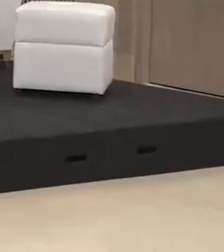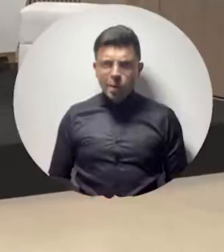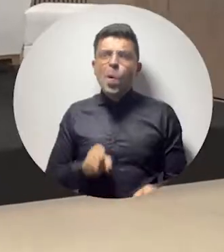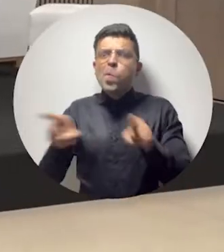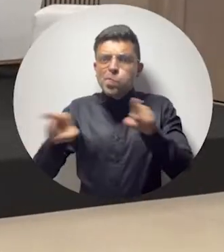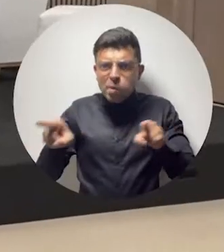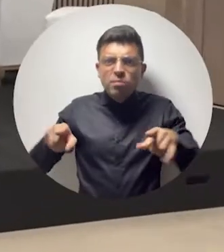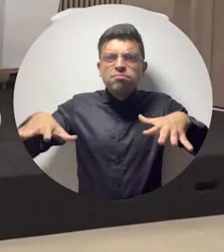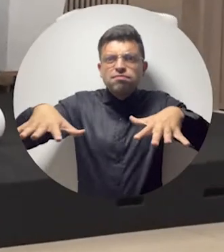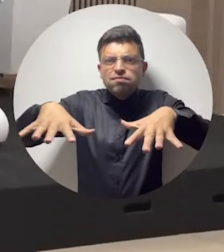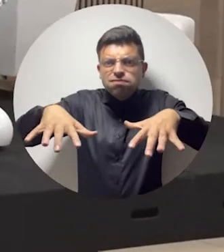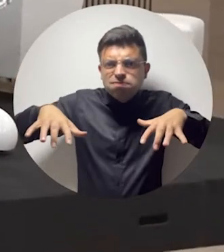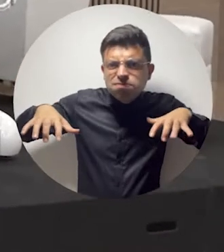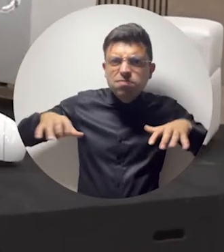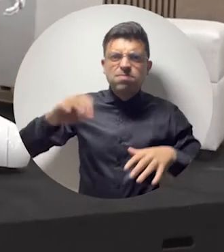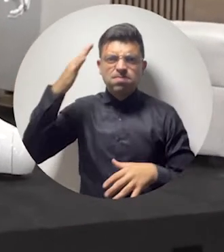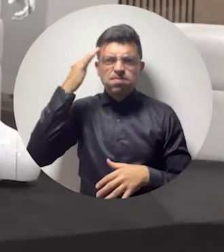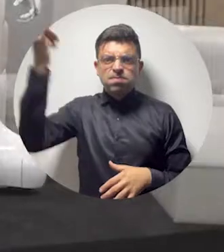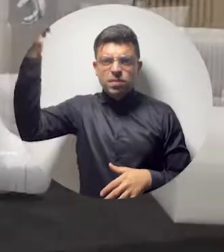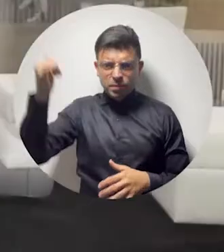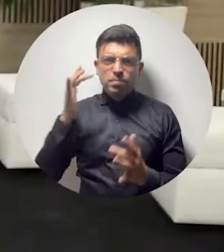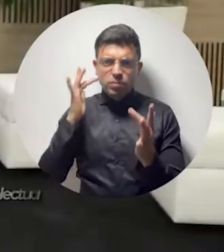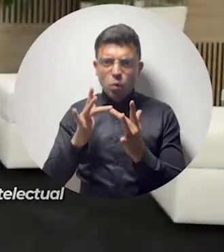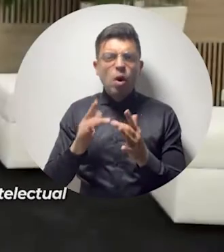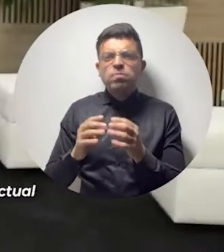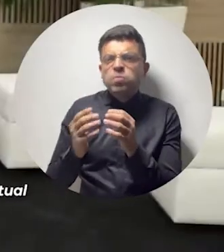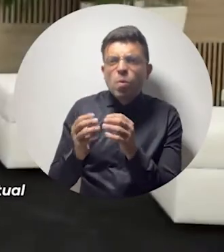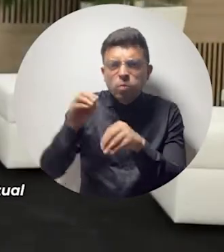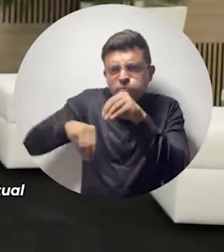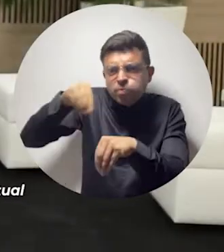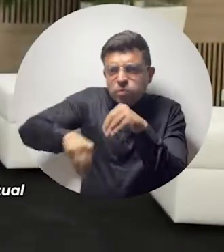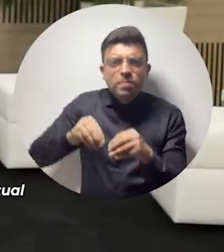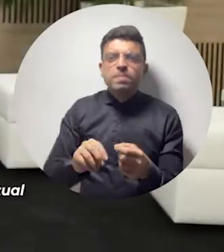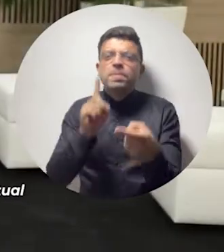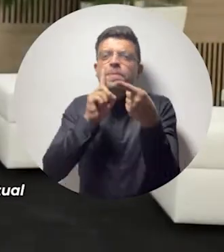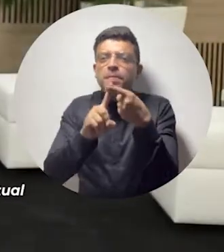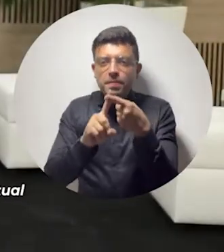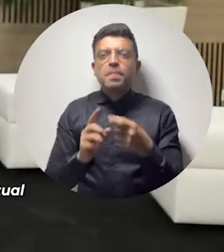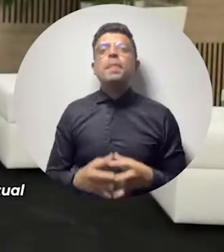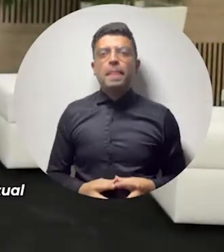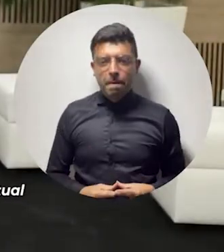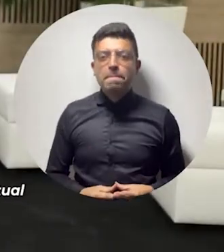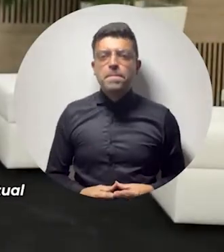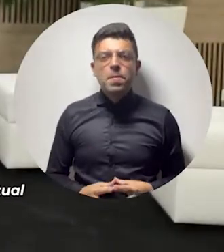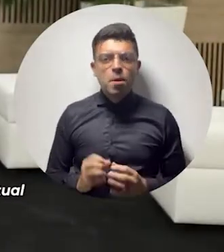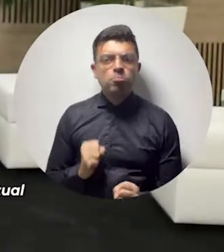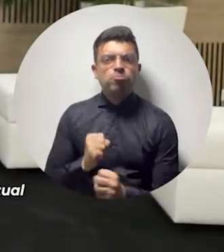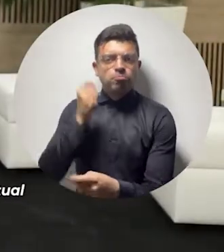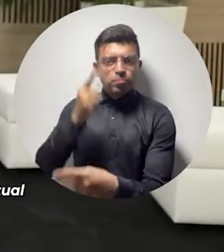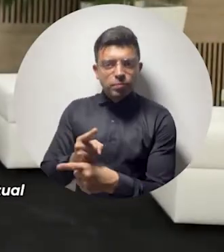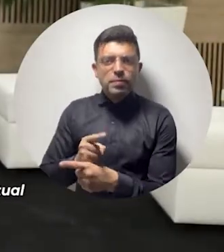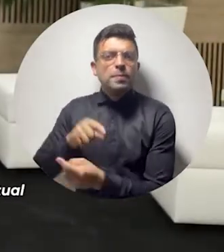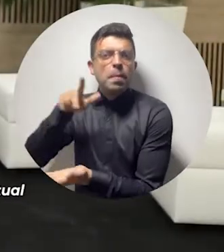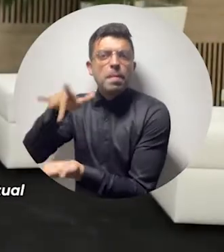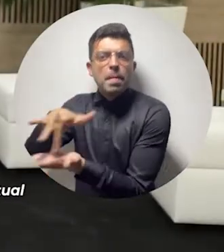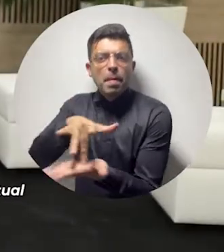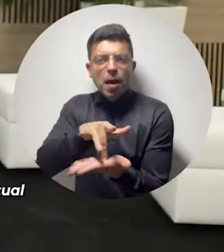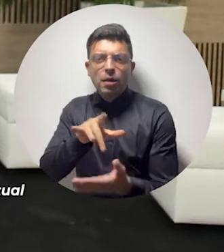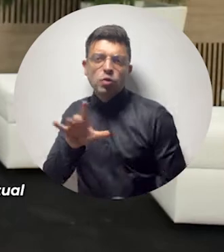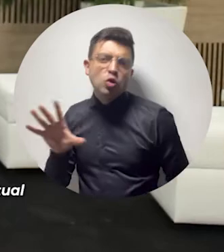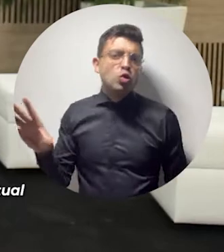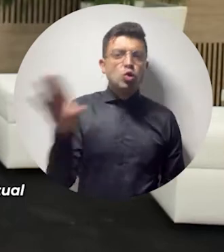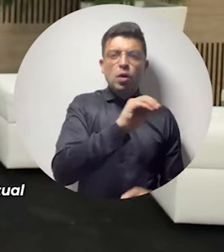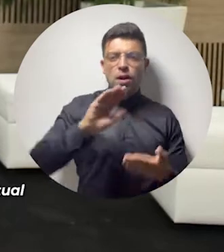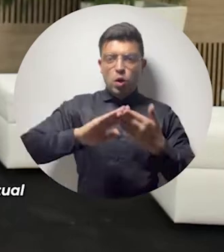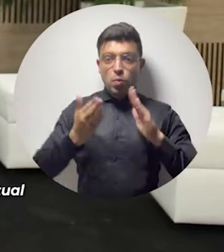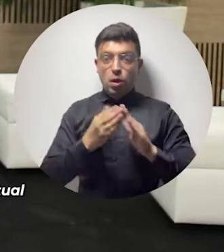Todos estos eventos de tipo académico fueron construidos de tal manera que pudiéramos garantizar la participación de